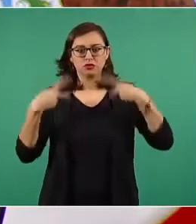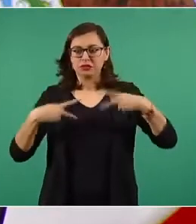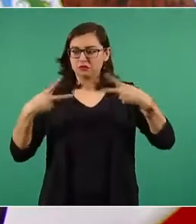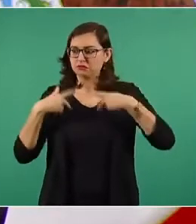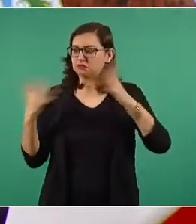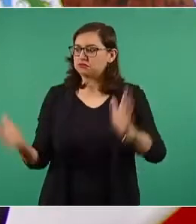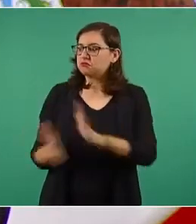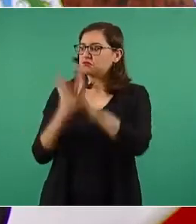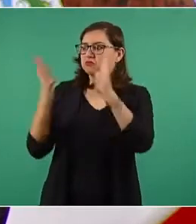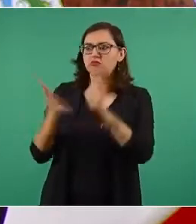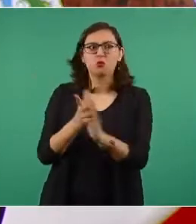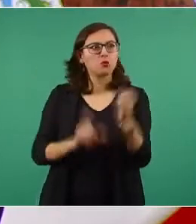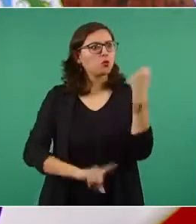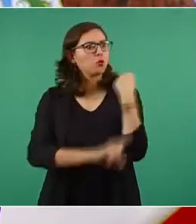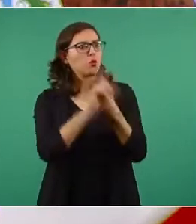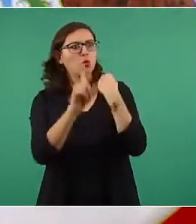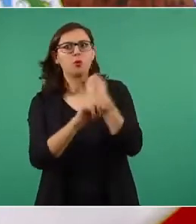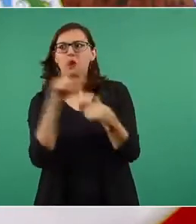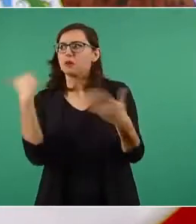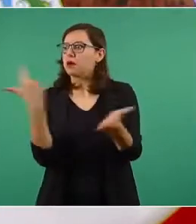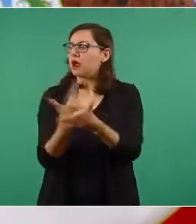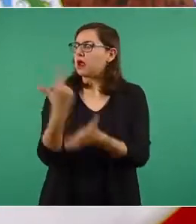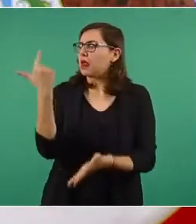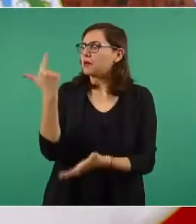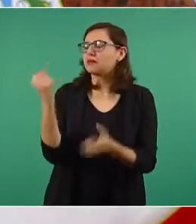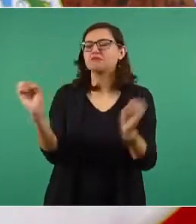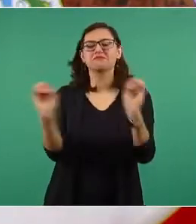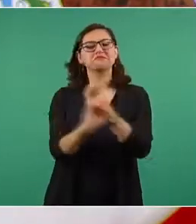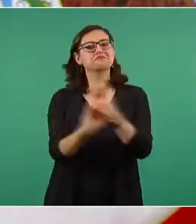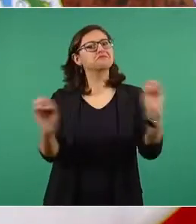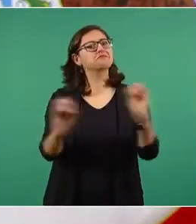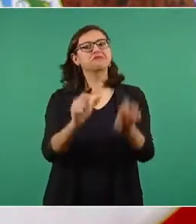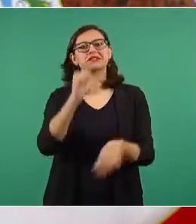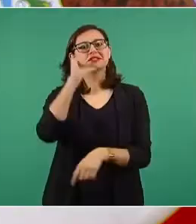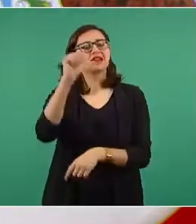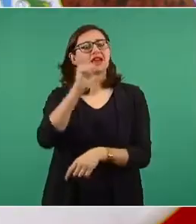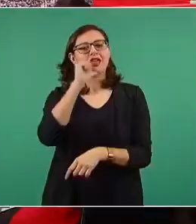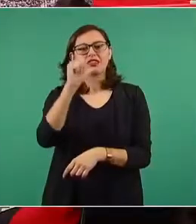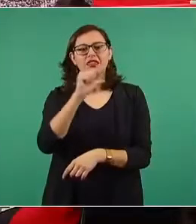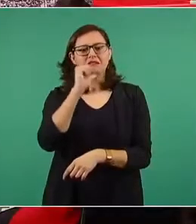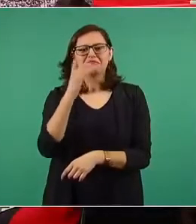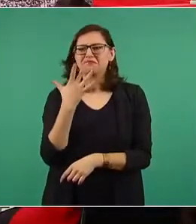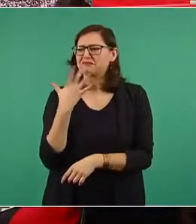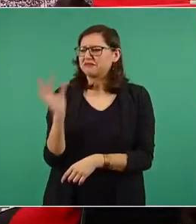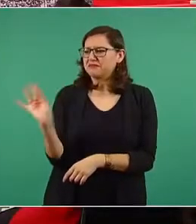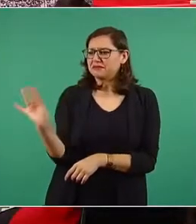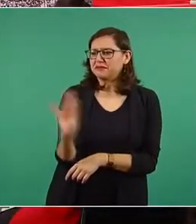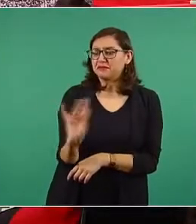tiempo el sistema y el método democrático,